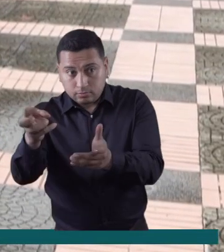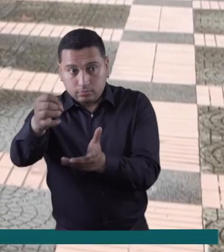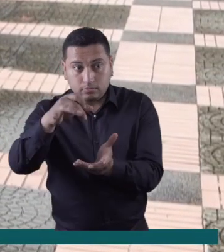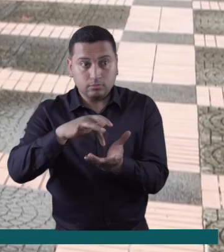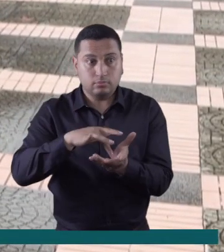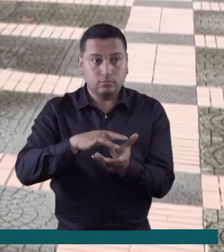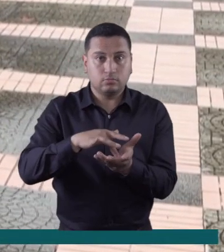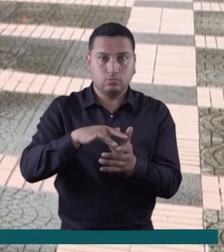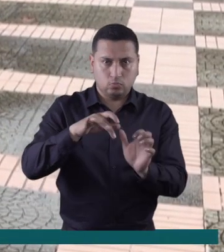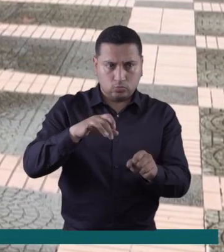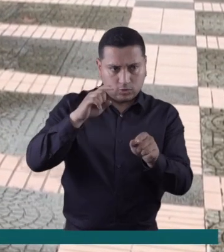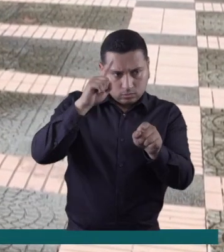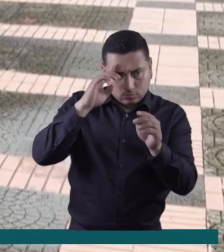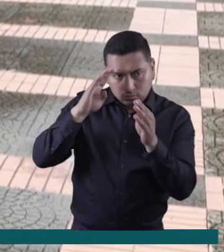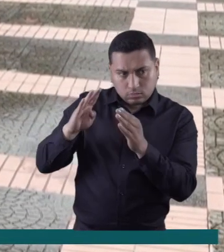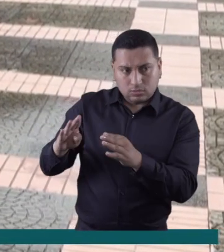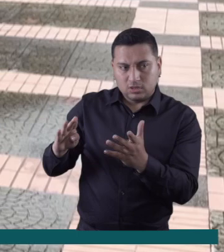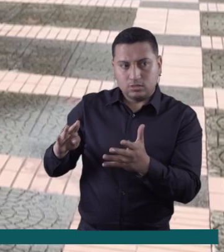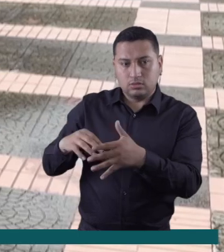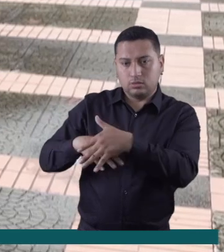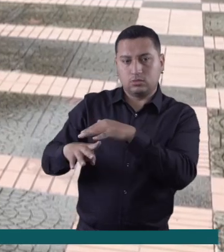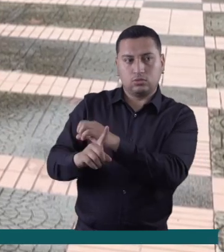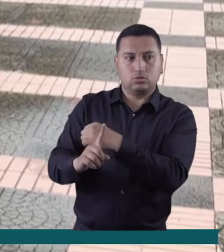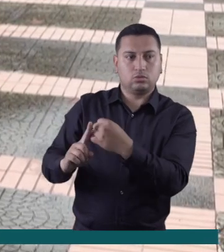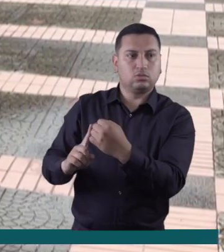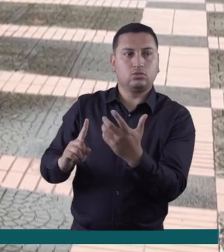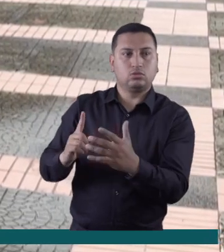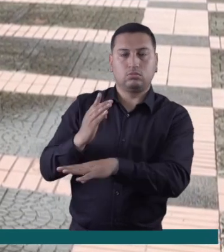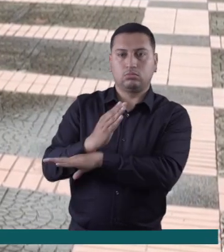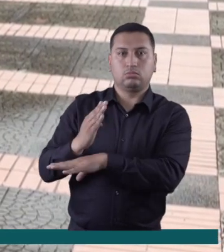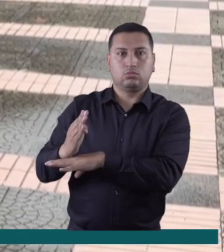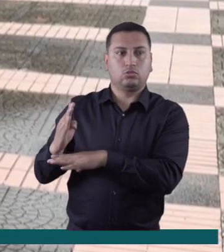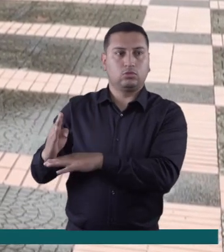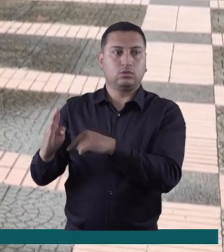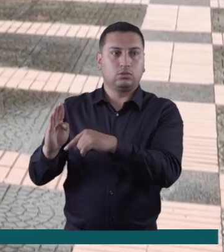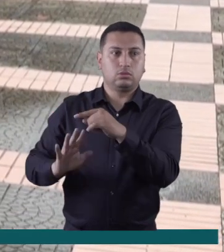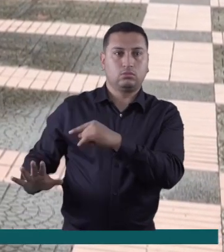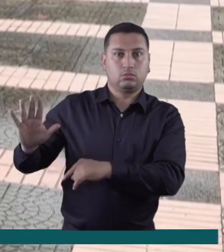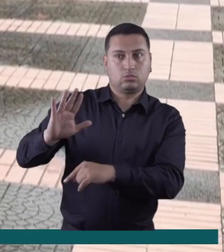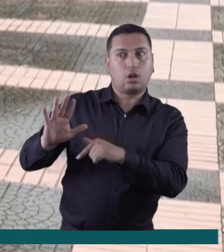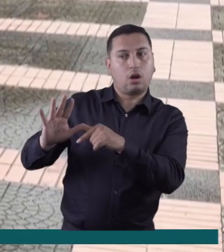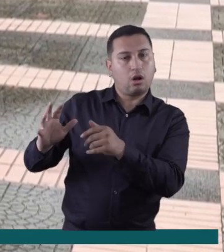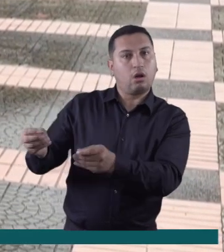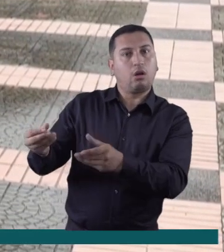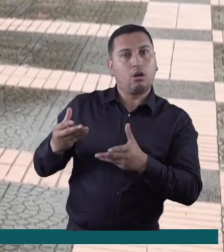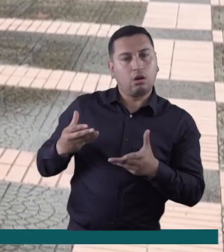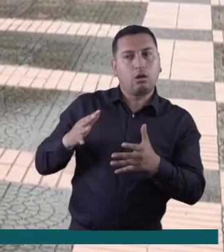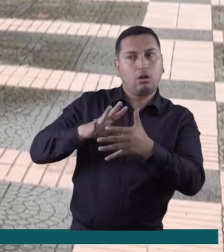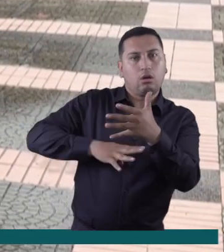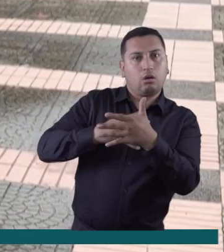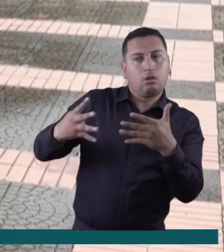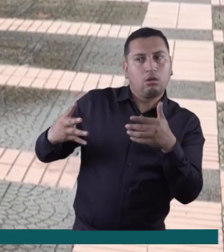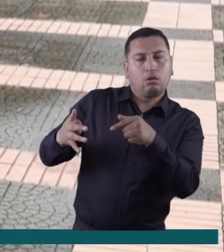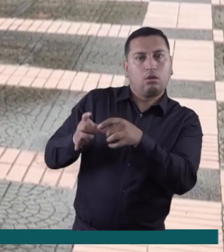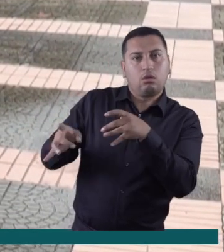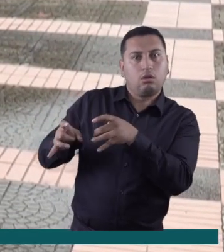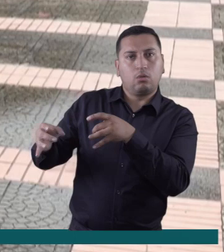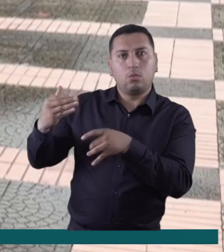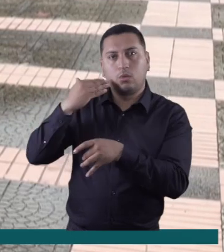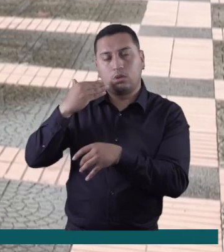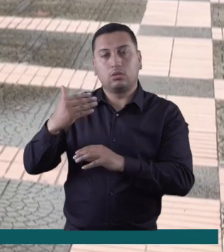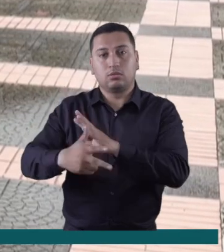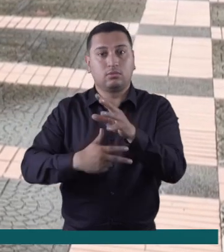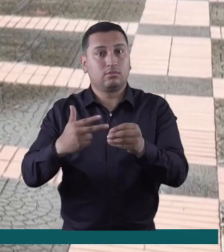tipo de actividades, usted puede estar pendiente de las redes sociales de la Biblioteca Departamental y allí se enterará de los cronogramas y las fechas.